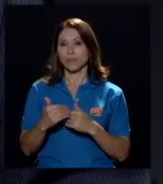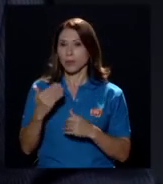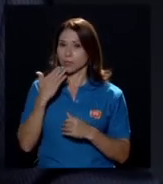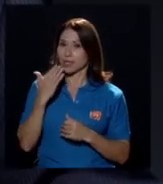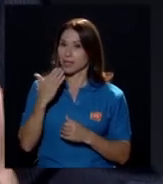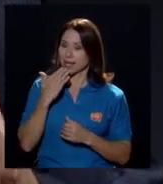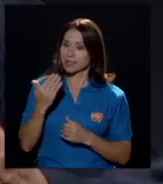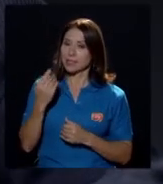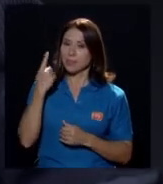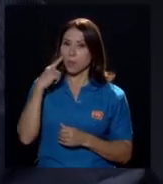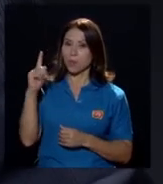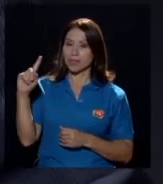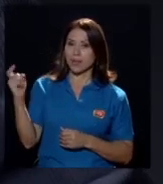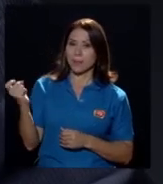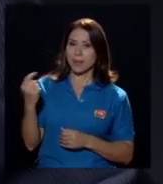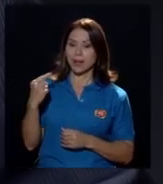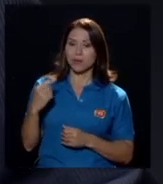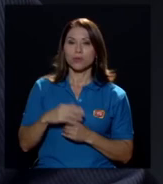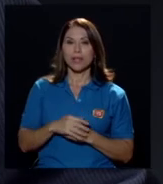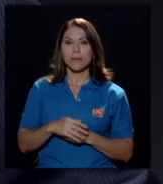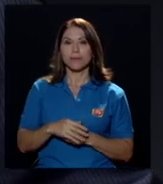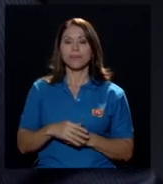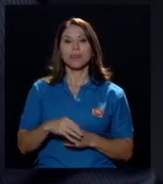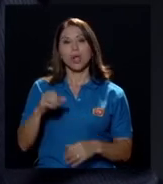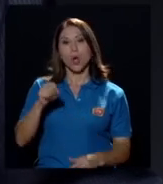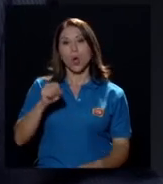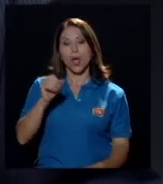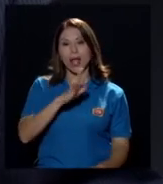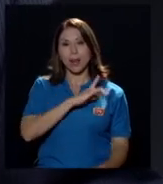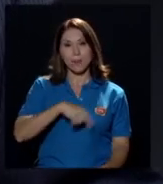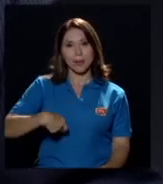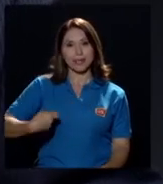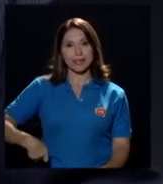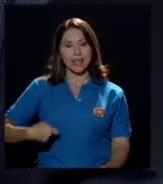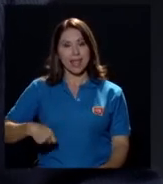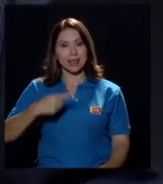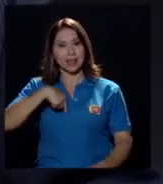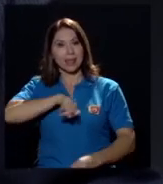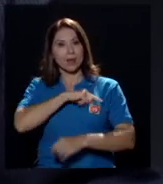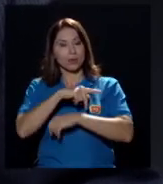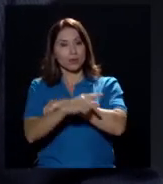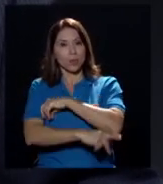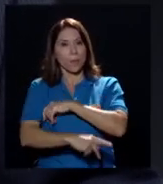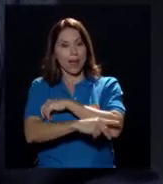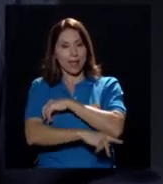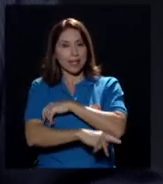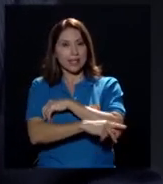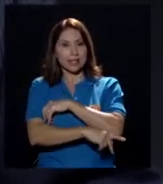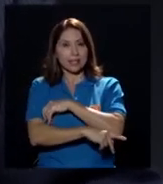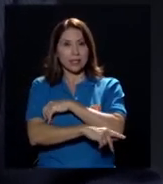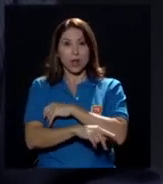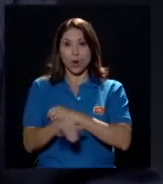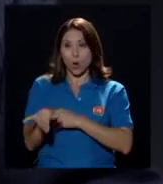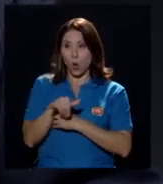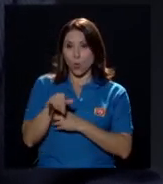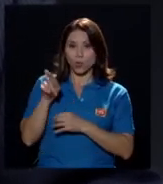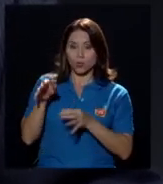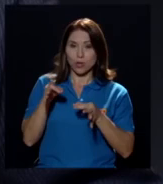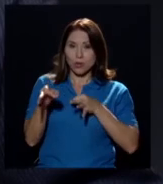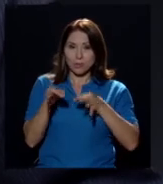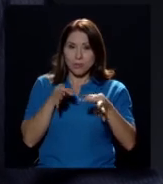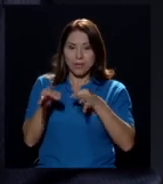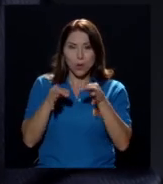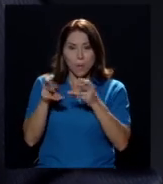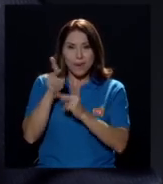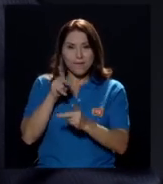gracias por esa pregunta. El presidente en nuestro país realmente, usted lo explicó perfectamente